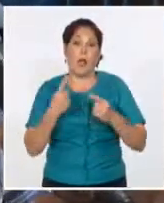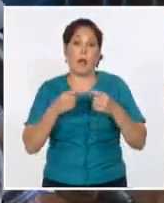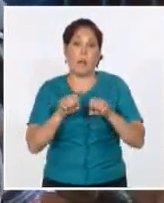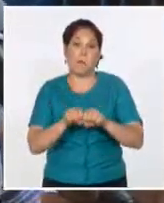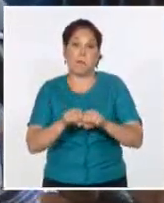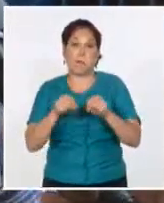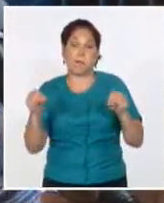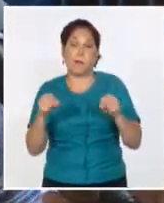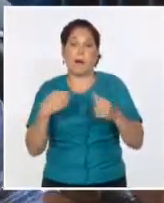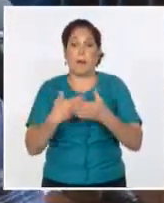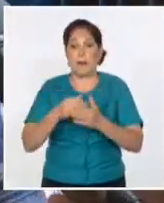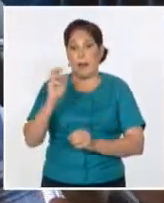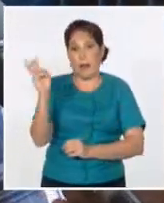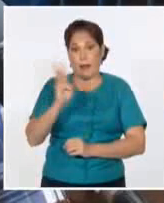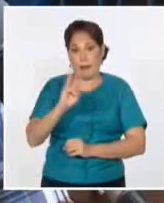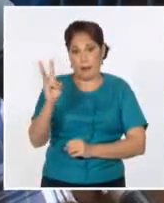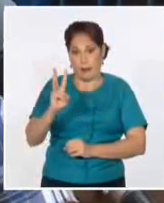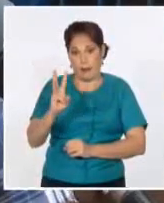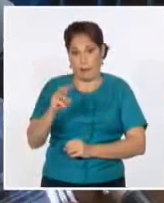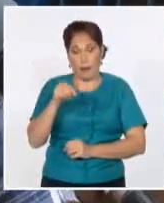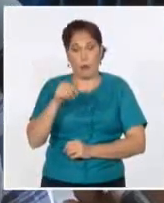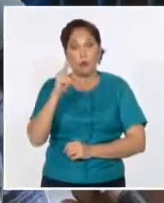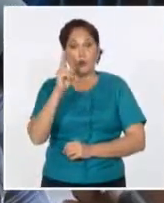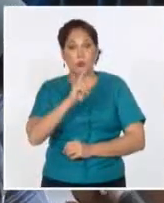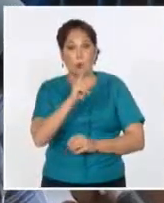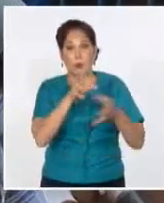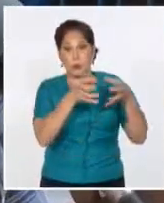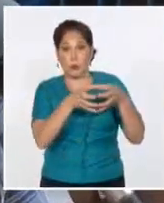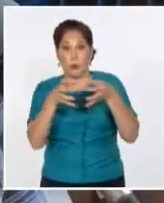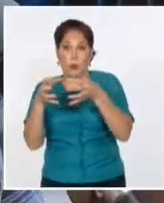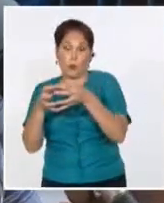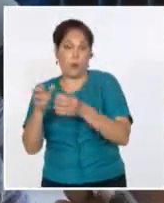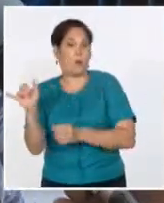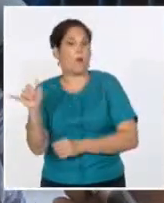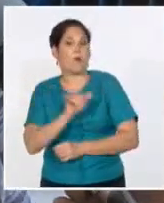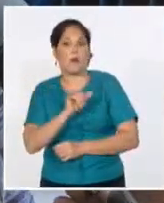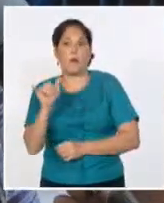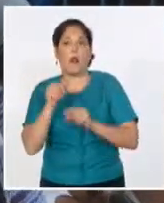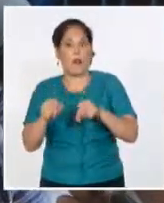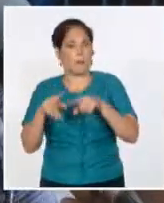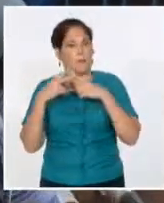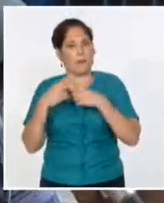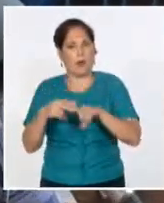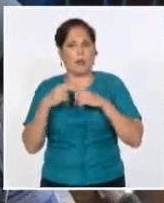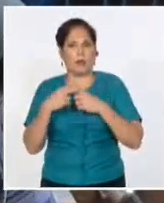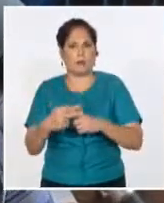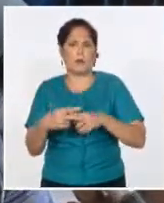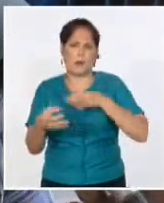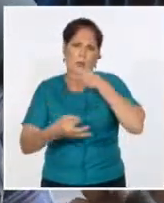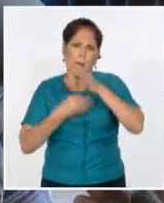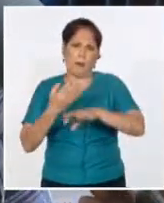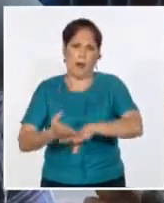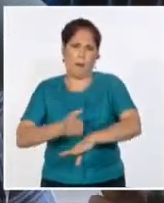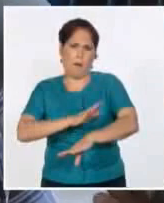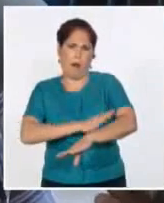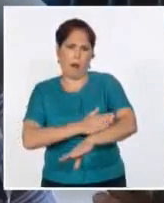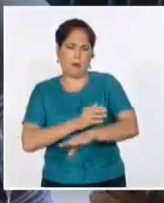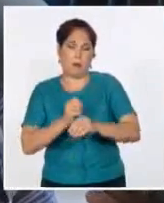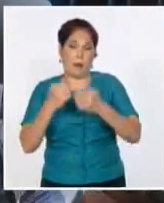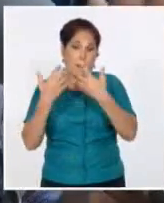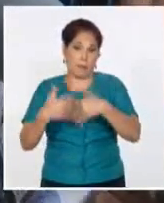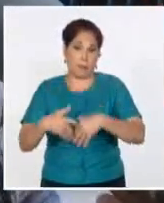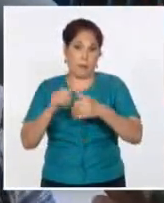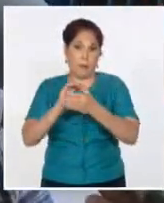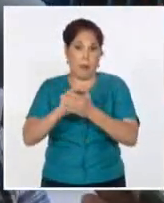tres de la termolétrica Antonio Maceo de Rente y dos unidades más que están en mantenimiento, que lo hemos explicado en otra oportunidad. La unidad número cinco de Mariel